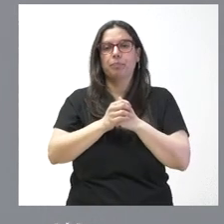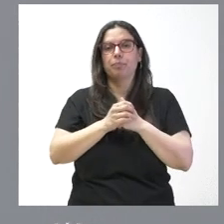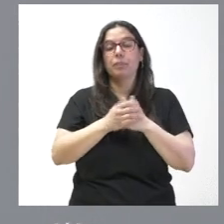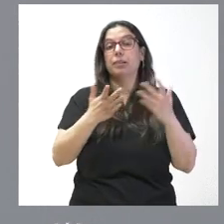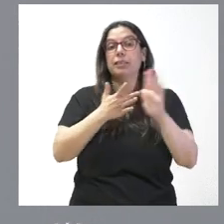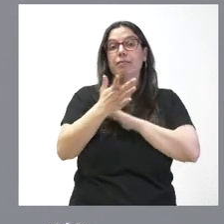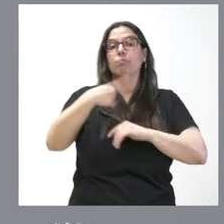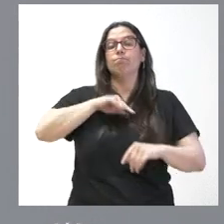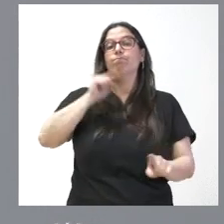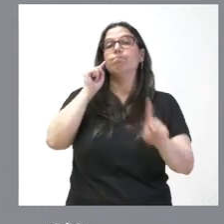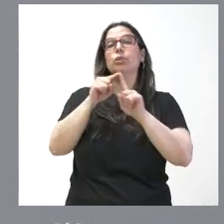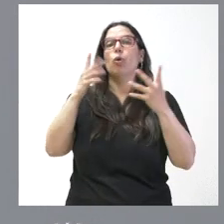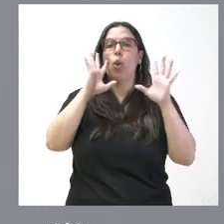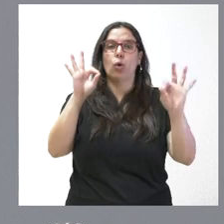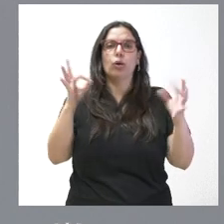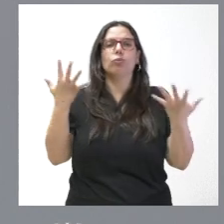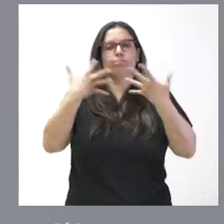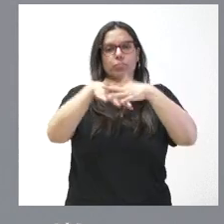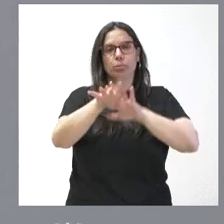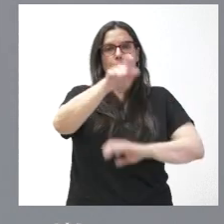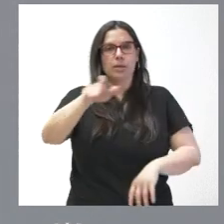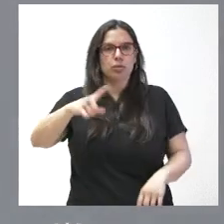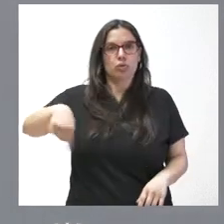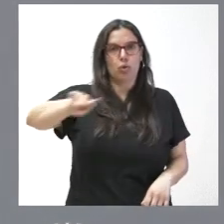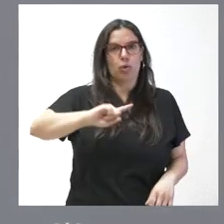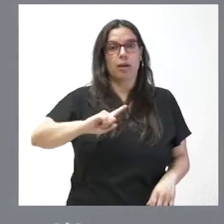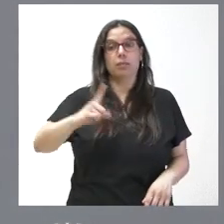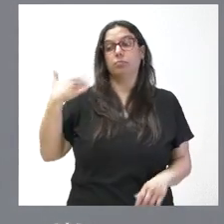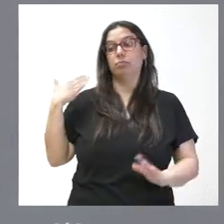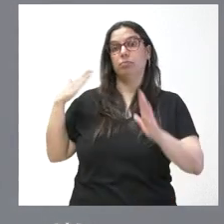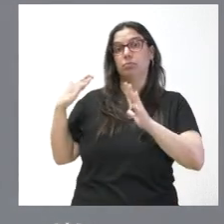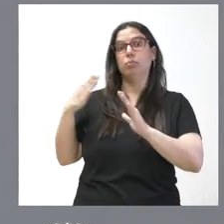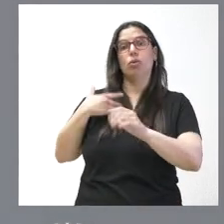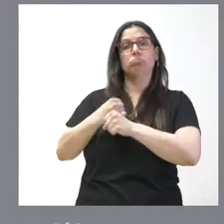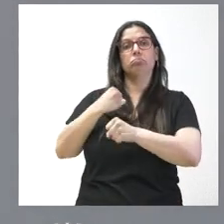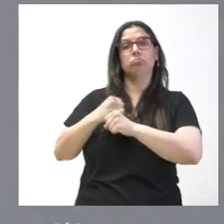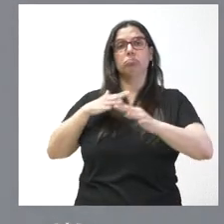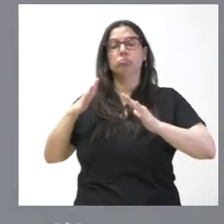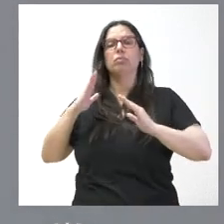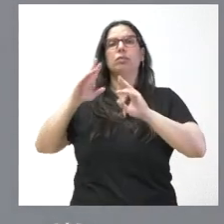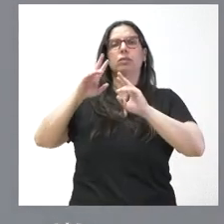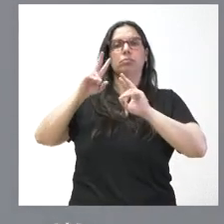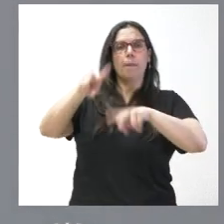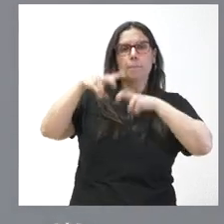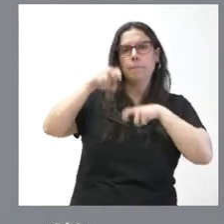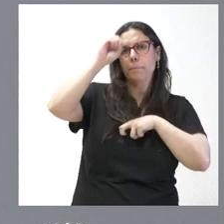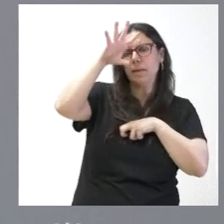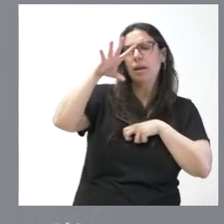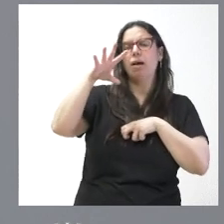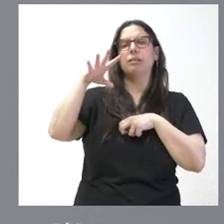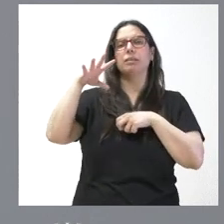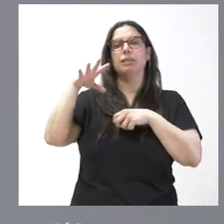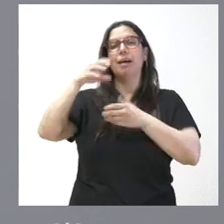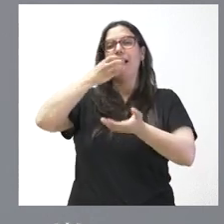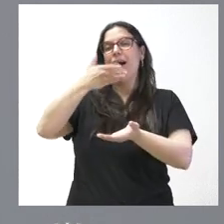que estamos buscando, lógicamente, es integrar a personas que en su momento pudieron haber trabajado en las minas, en las térmicas o en los sectores auxiliares o